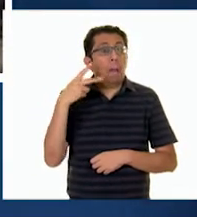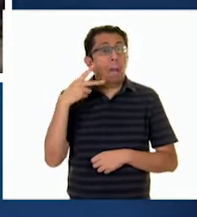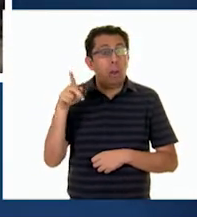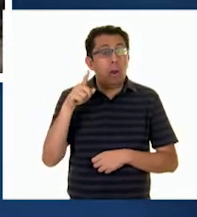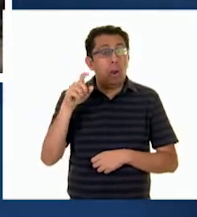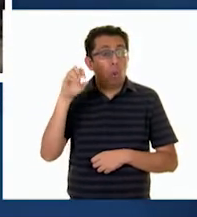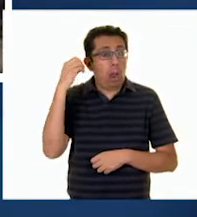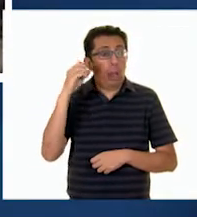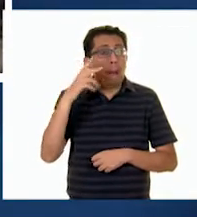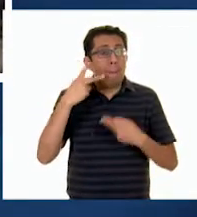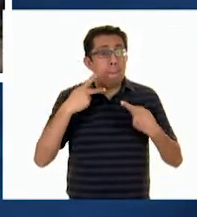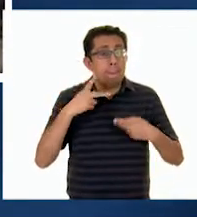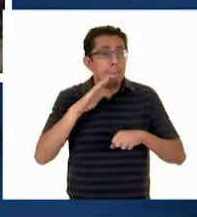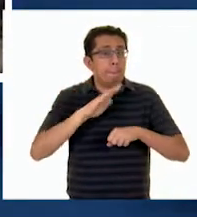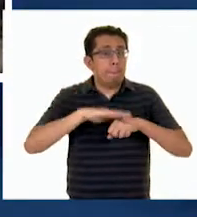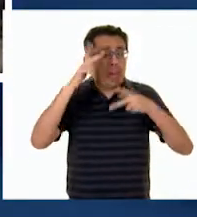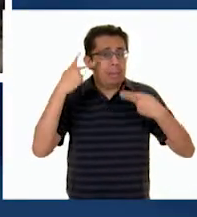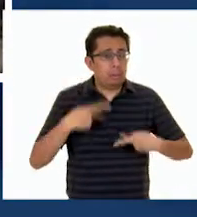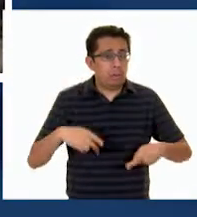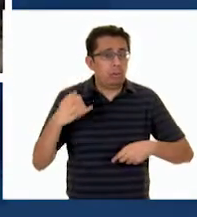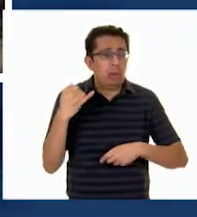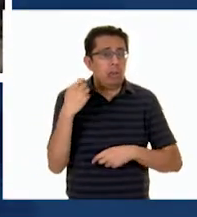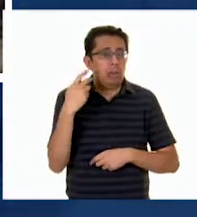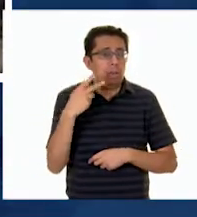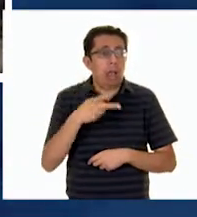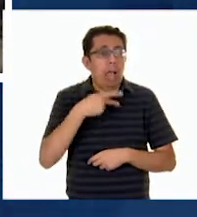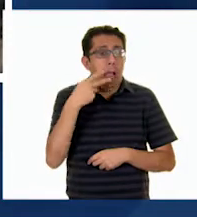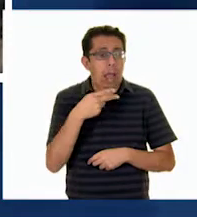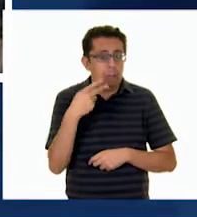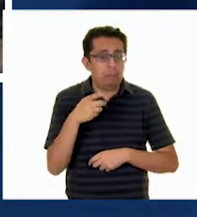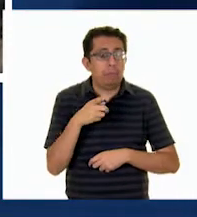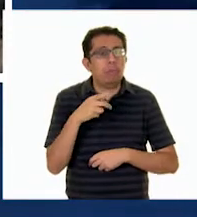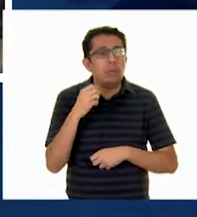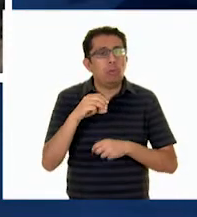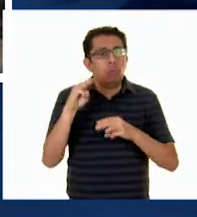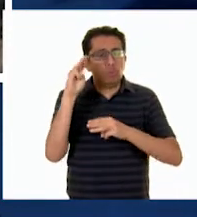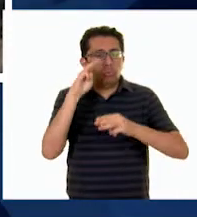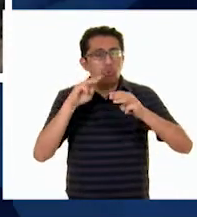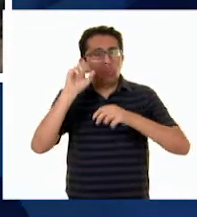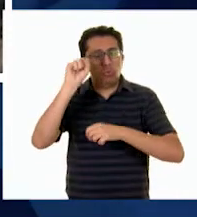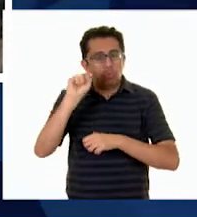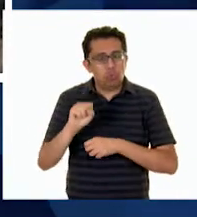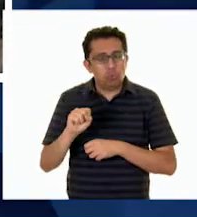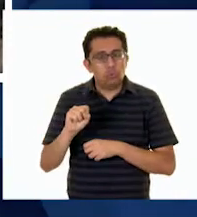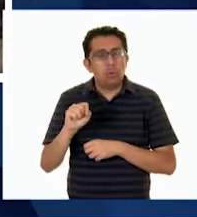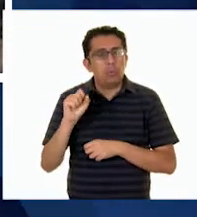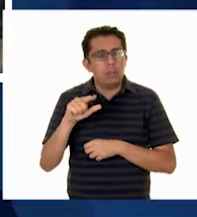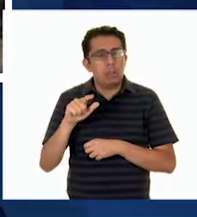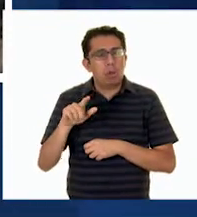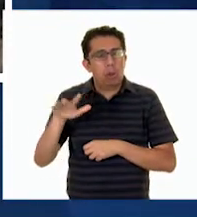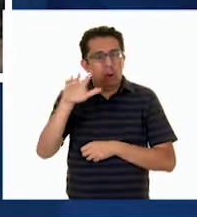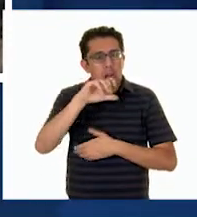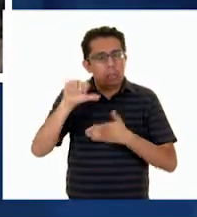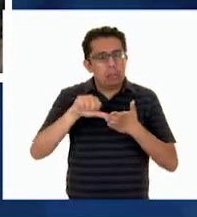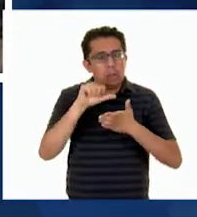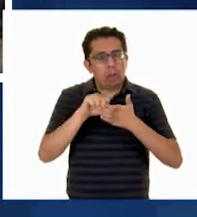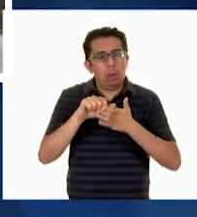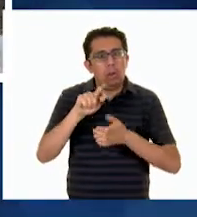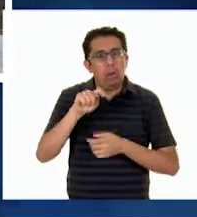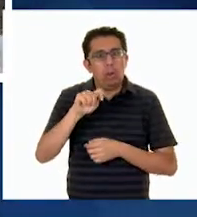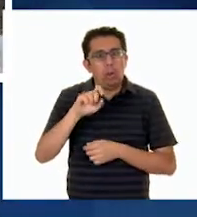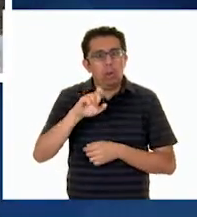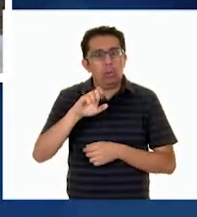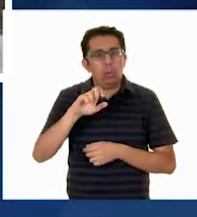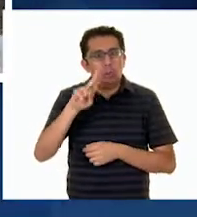hablantes de esta lengua Principalmente en las regiones De la Sierra Norte, Sierra Sur Valles Centrales, Tuxtepec El Istmo y la Costa